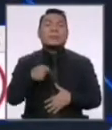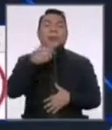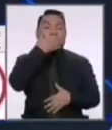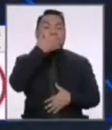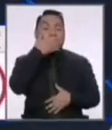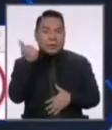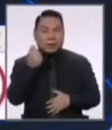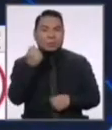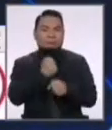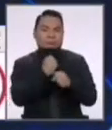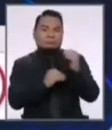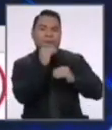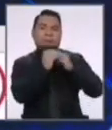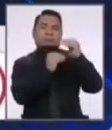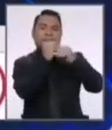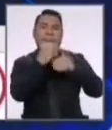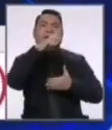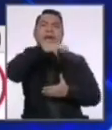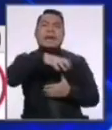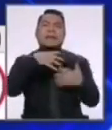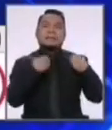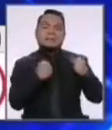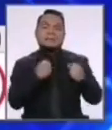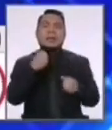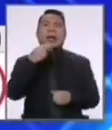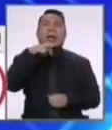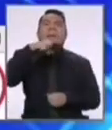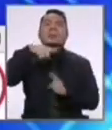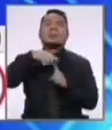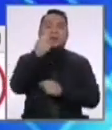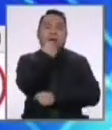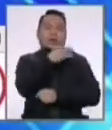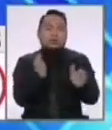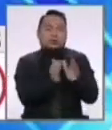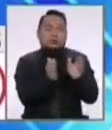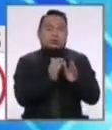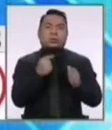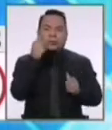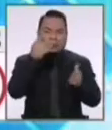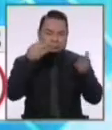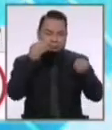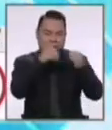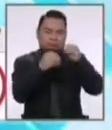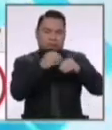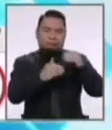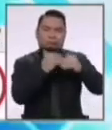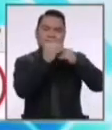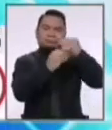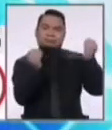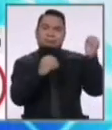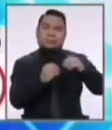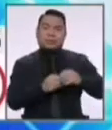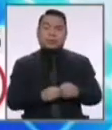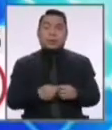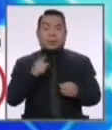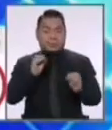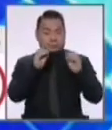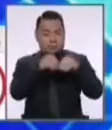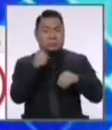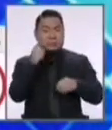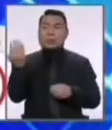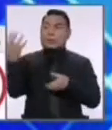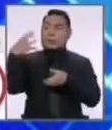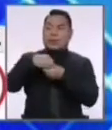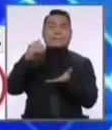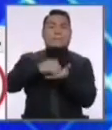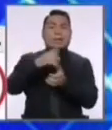mejorar la infraestructura de tu centro de salud y tu posta médica para implementarlos, para contratar